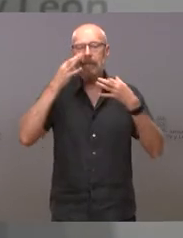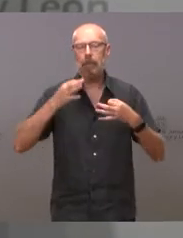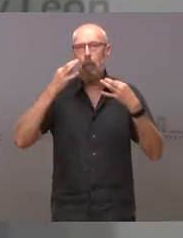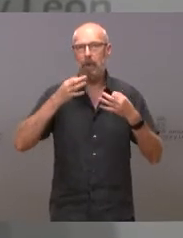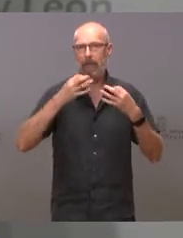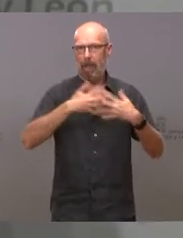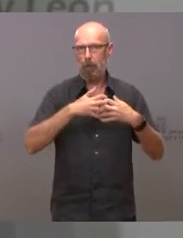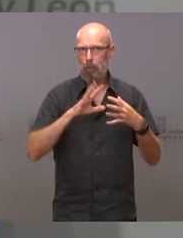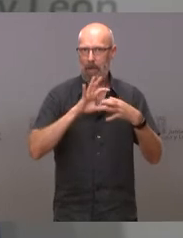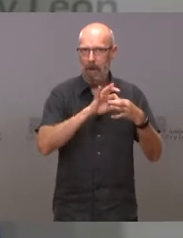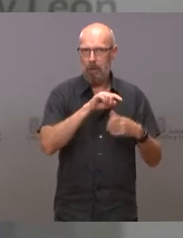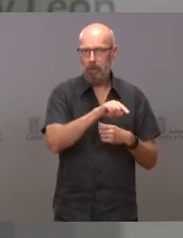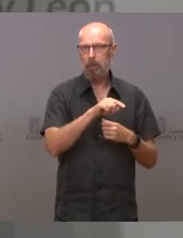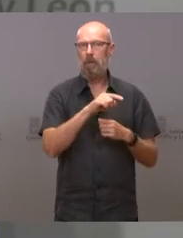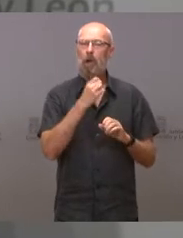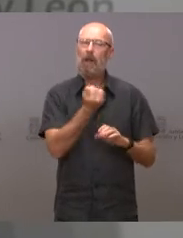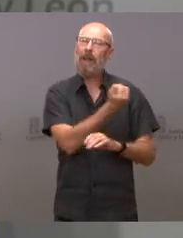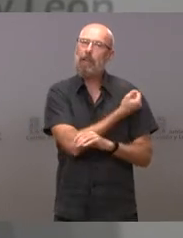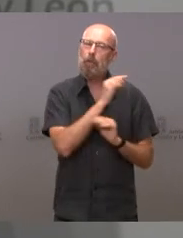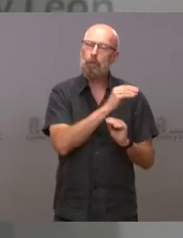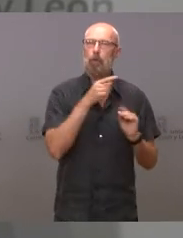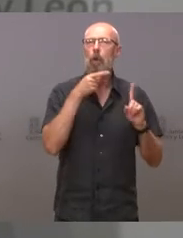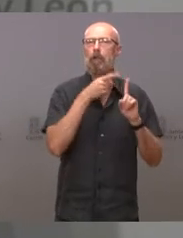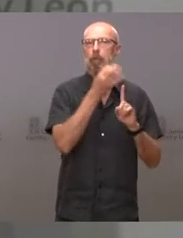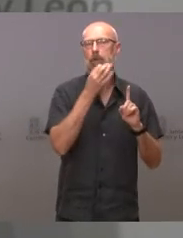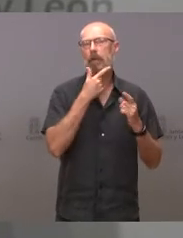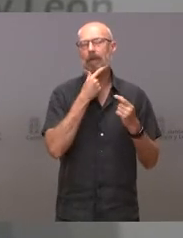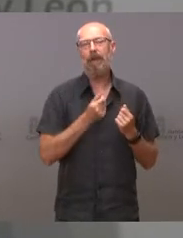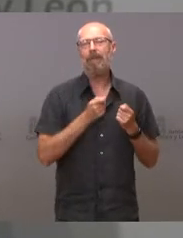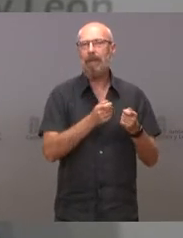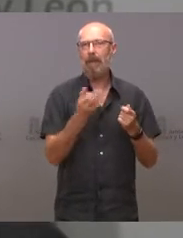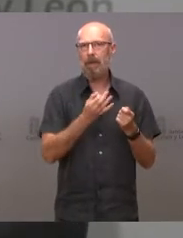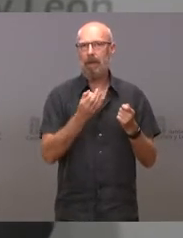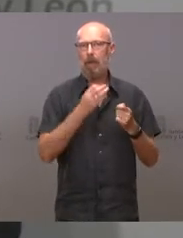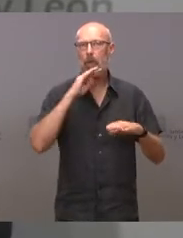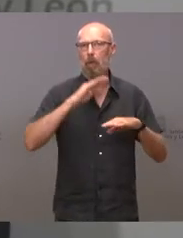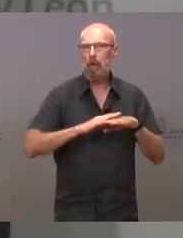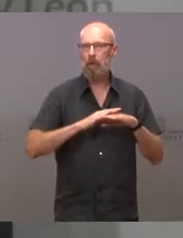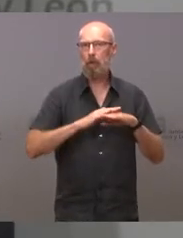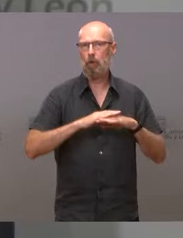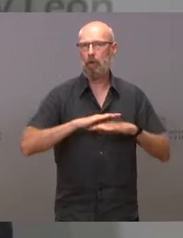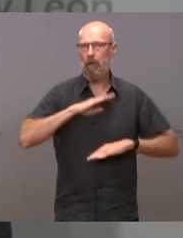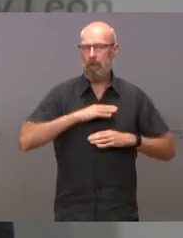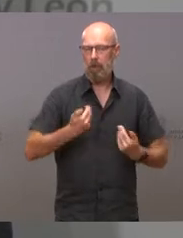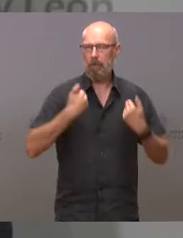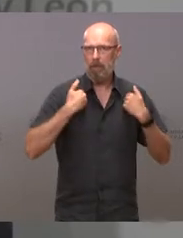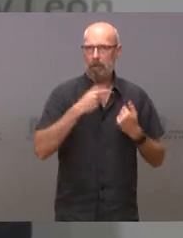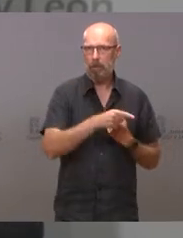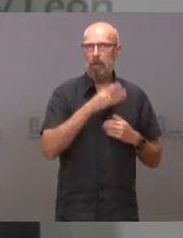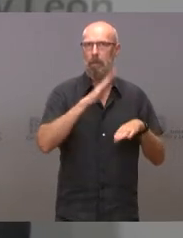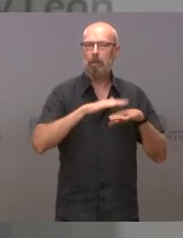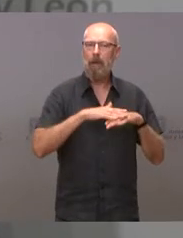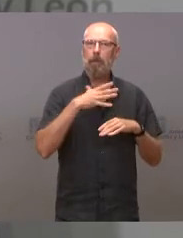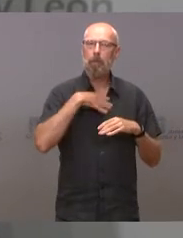El objetivo de este registro es facilitar el cumplimiento de estas competencias. La regulación del registro se